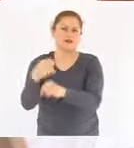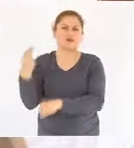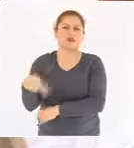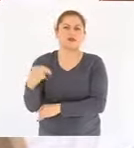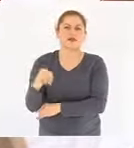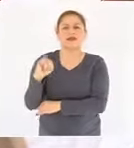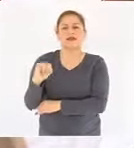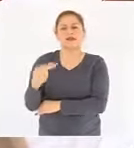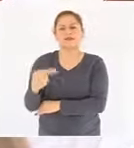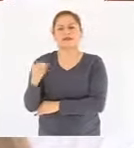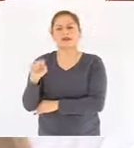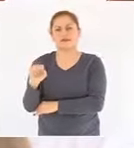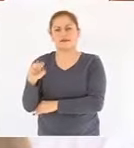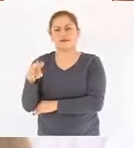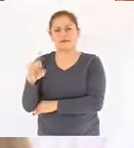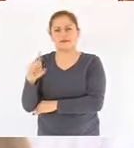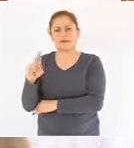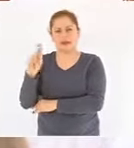Markets.